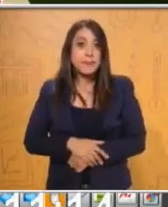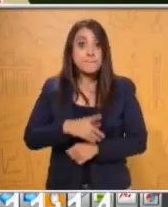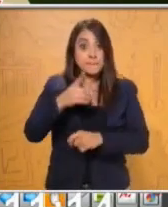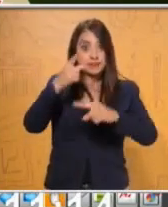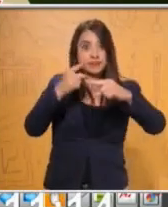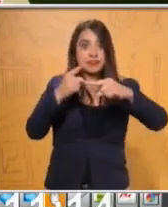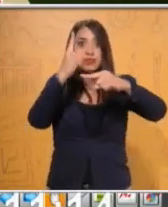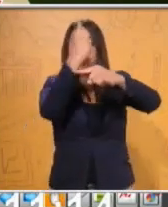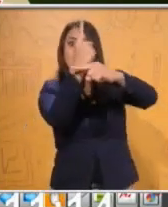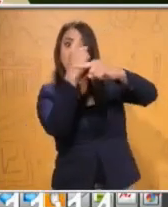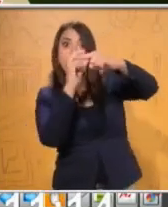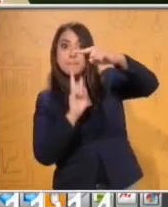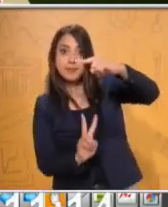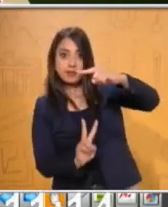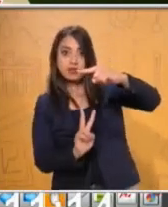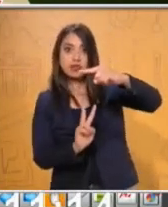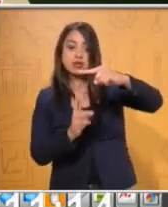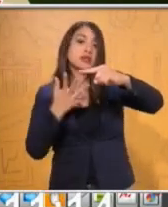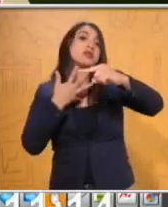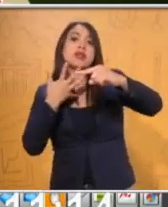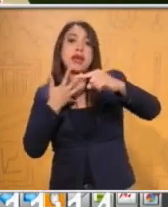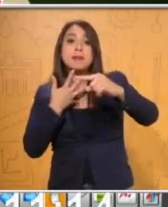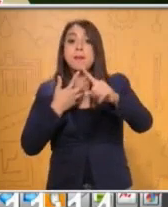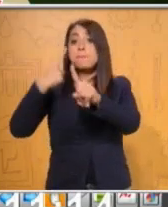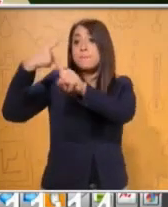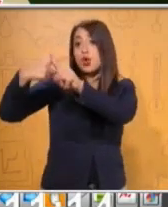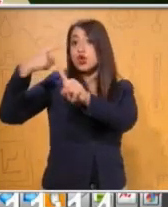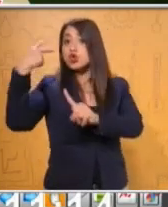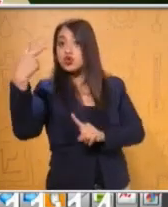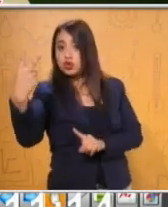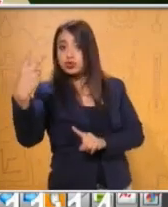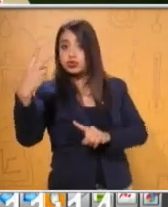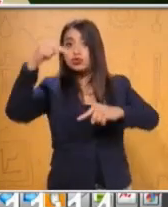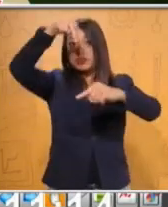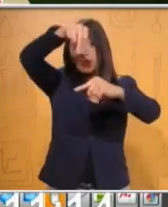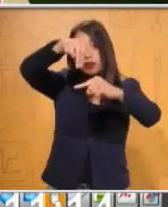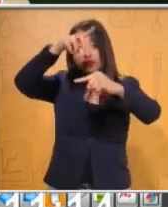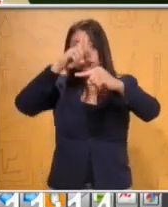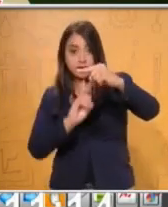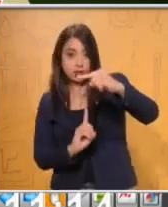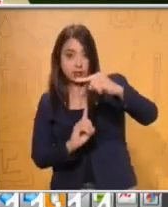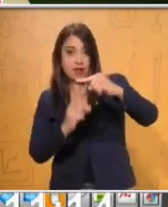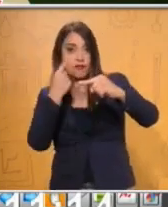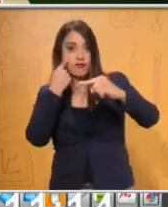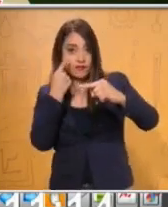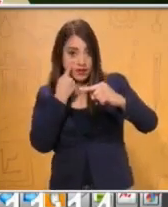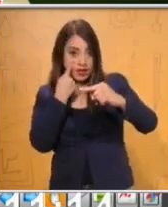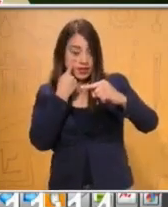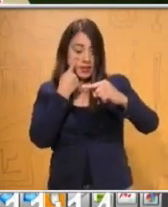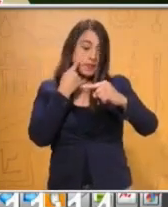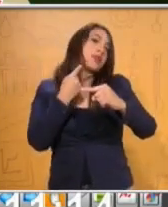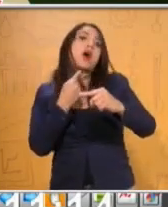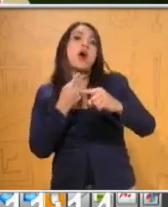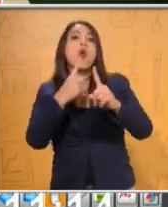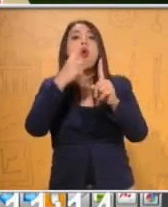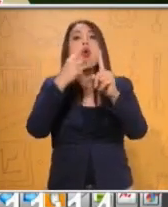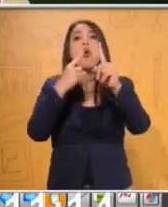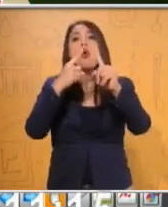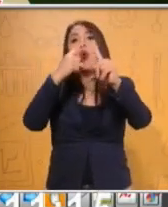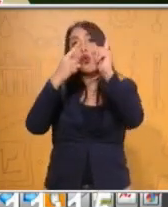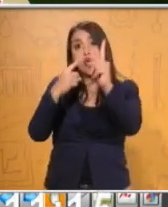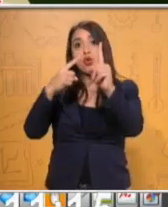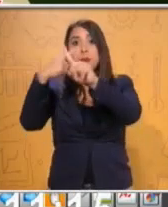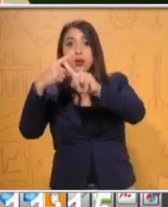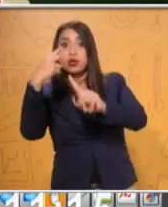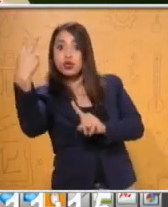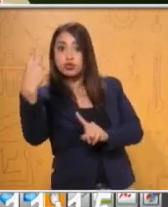Si yo multiplico por dos el numerador y el denominador, me quedaría de la siguiente manera. Uno por dos va a